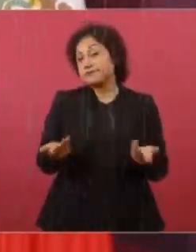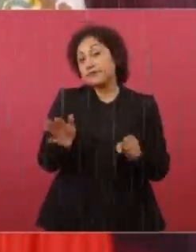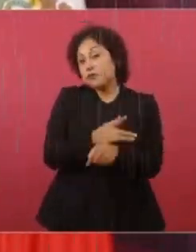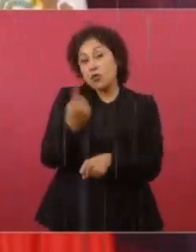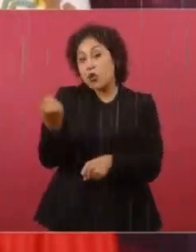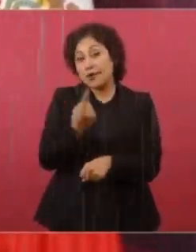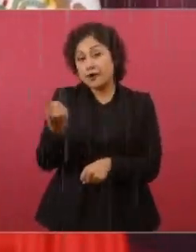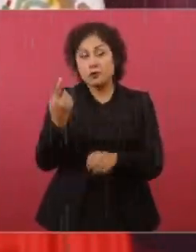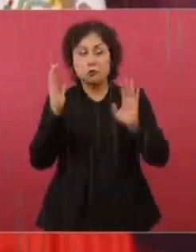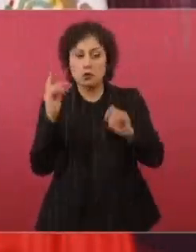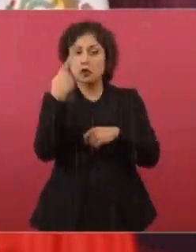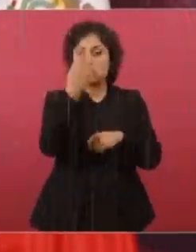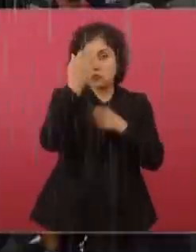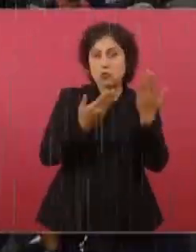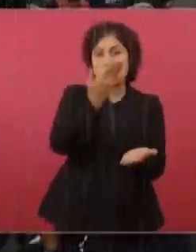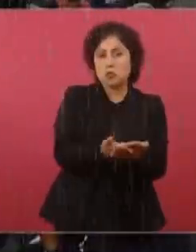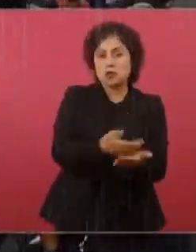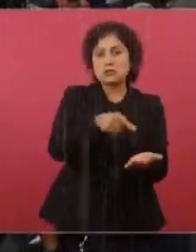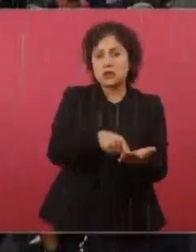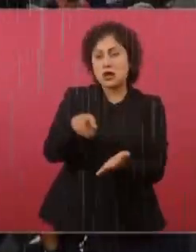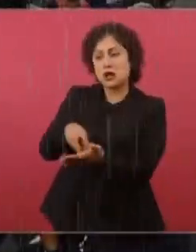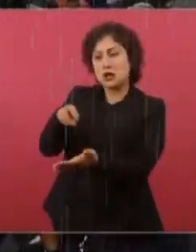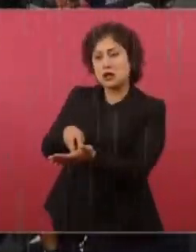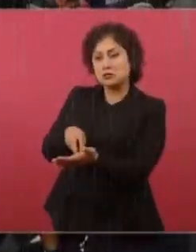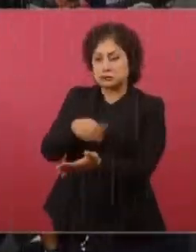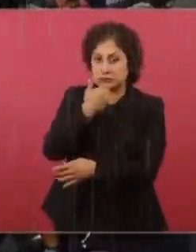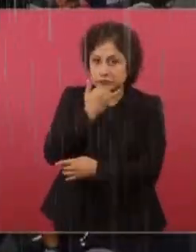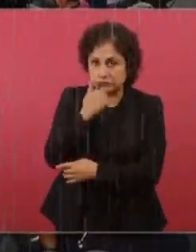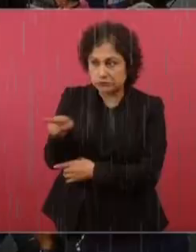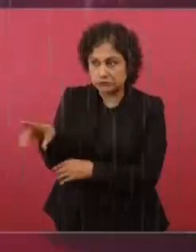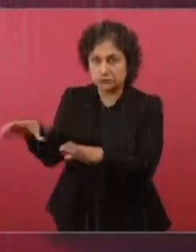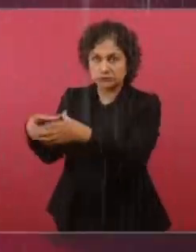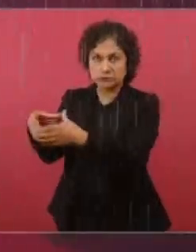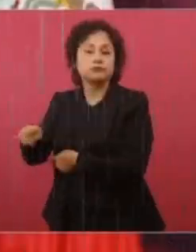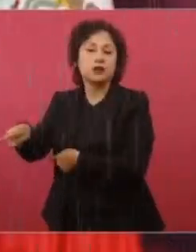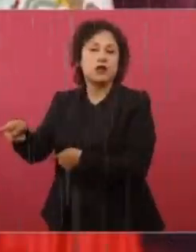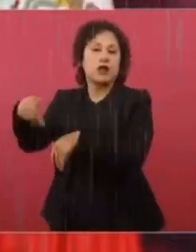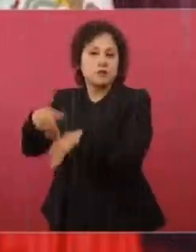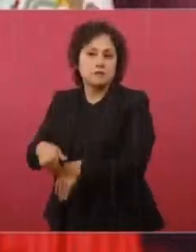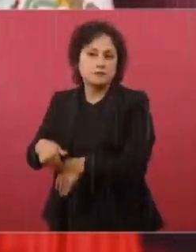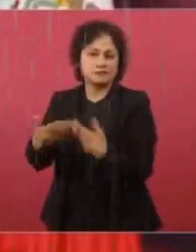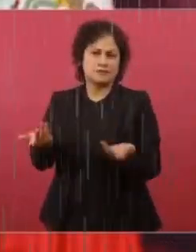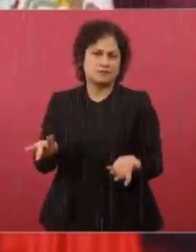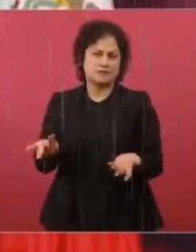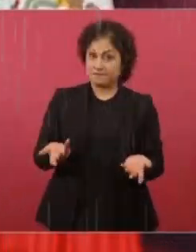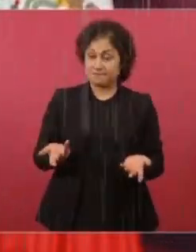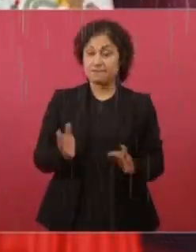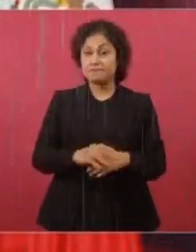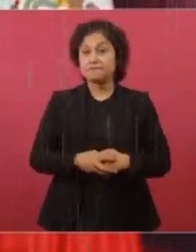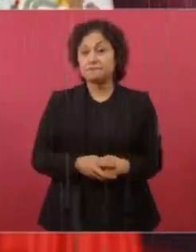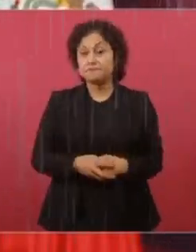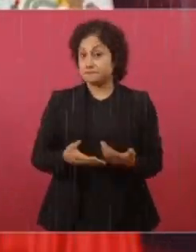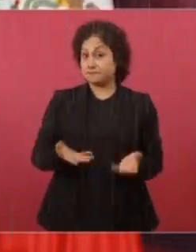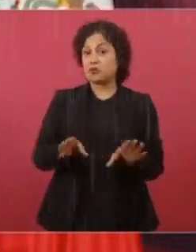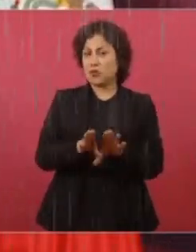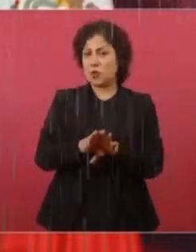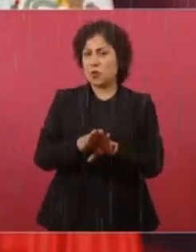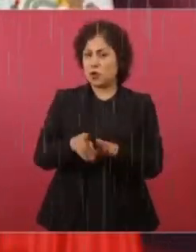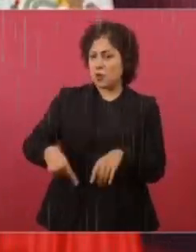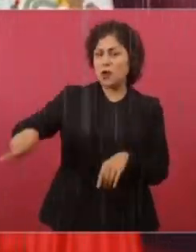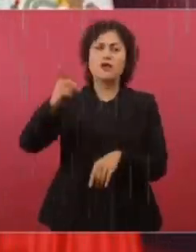la intromisión de un poder en asuntos que competen a otro. Entonces, pues todas las leyes que se aprueben,